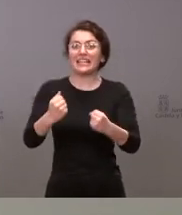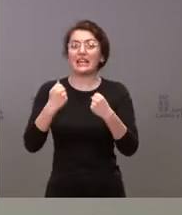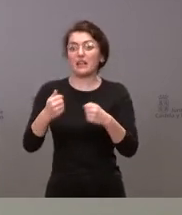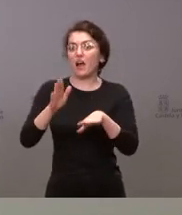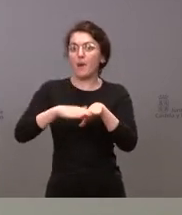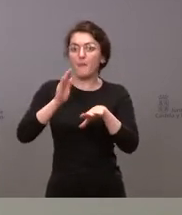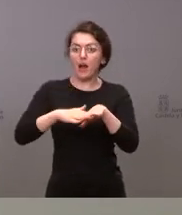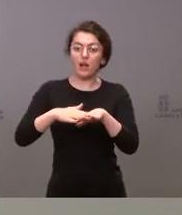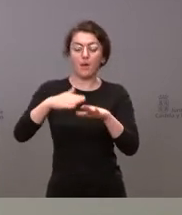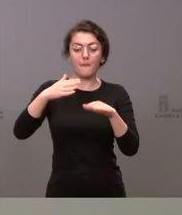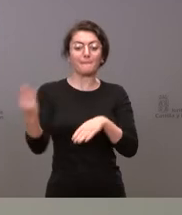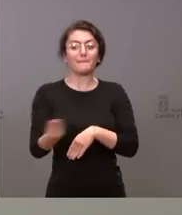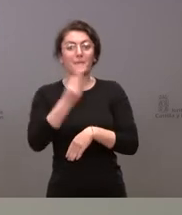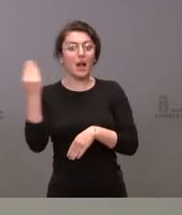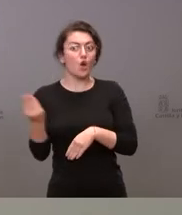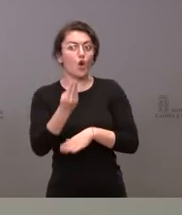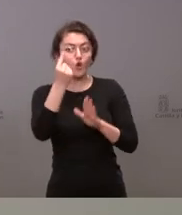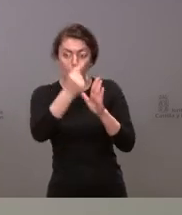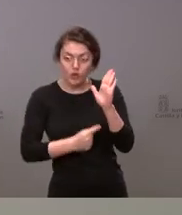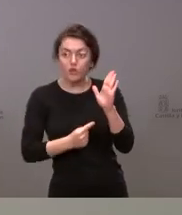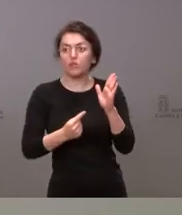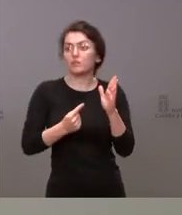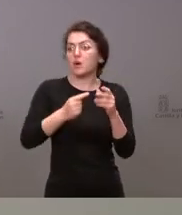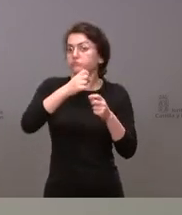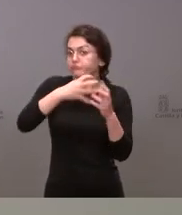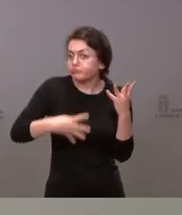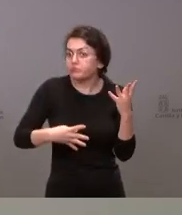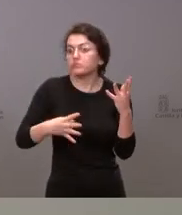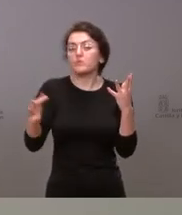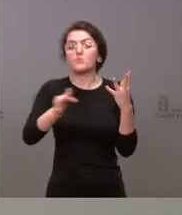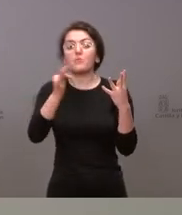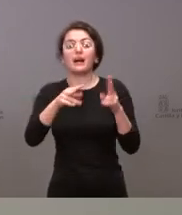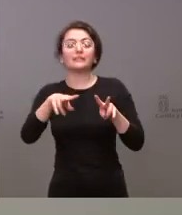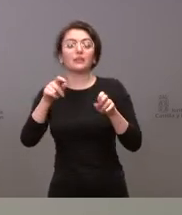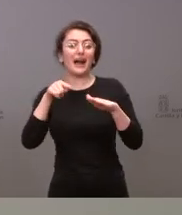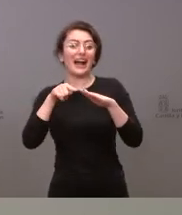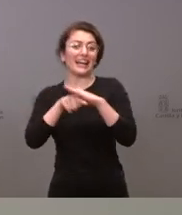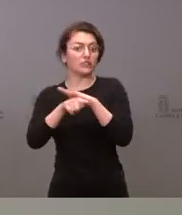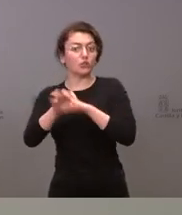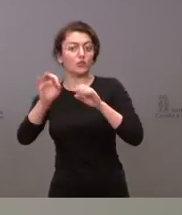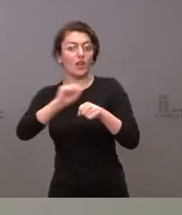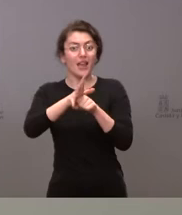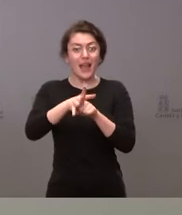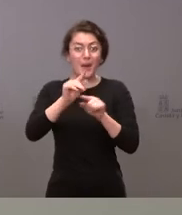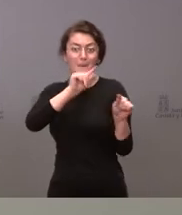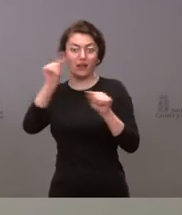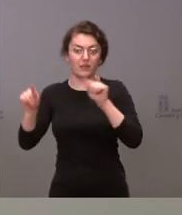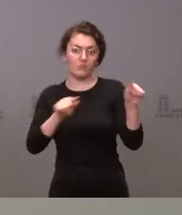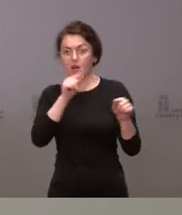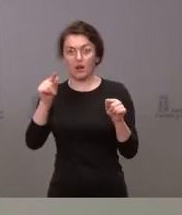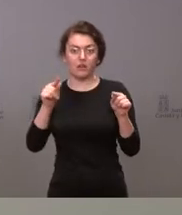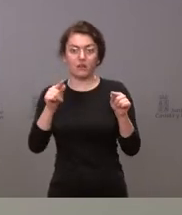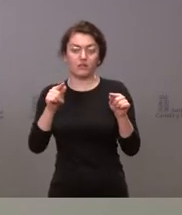atención sanitaria y es también todo lo que tiene que ver con el ámbito de la gestión de la pandemia en sus otras consecuencias